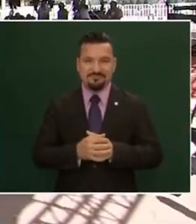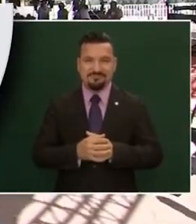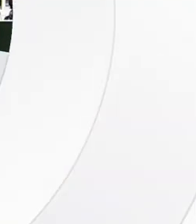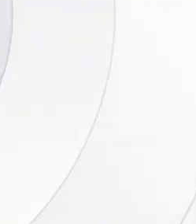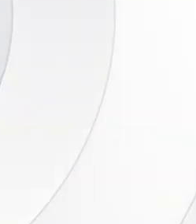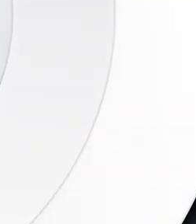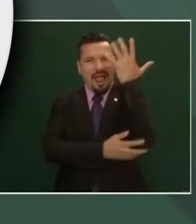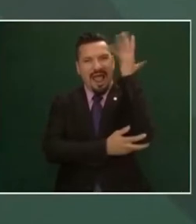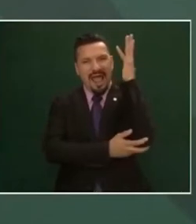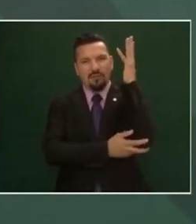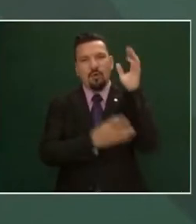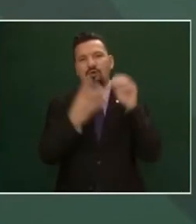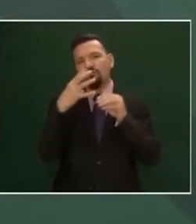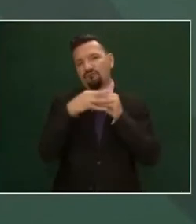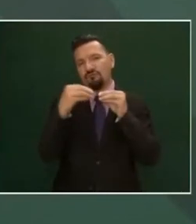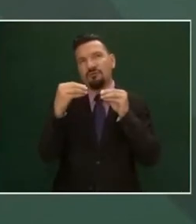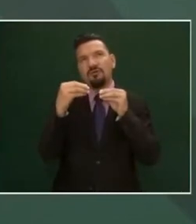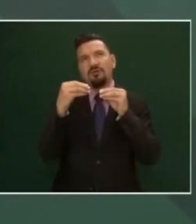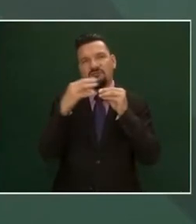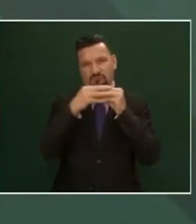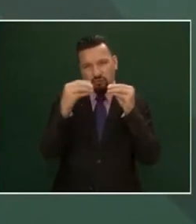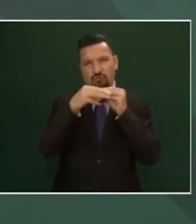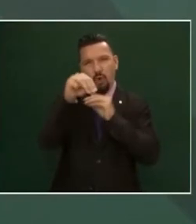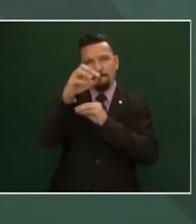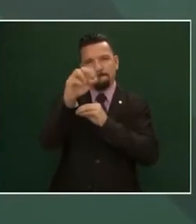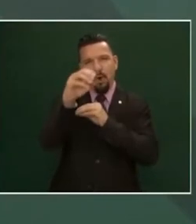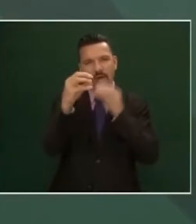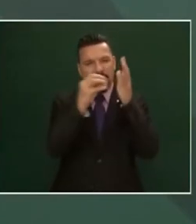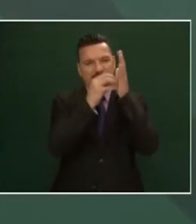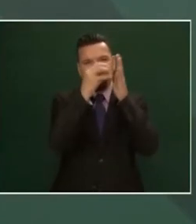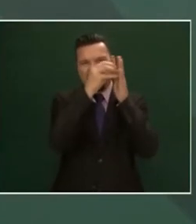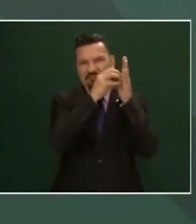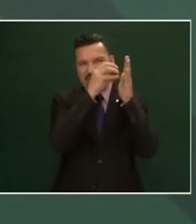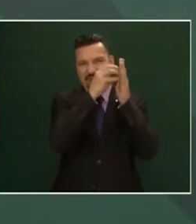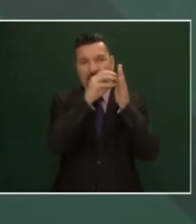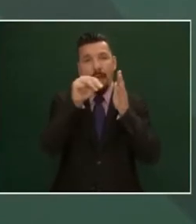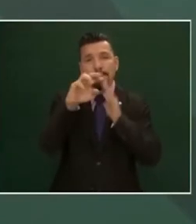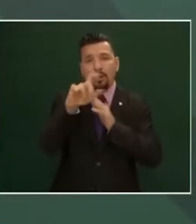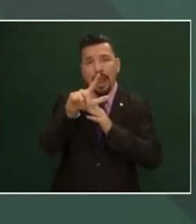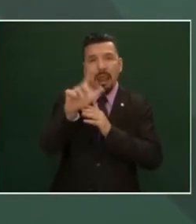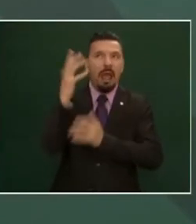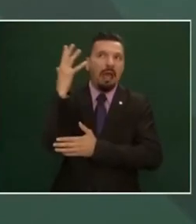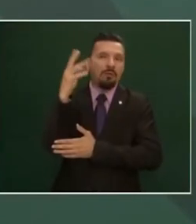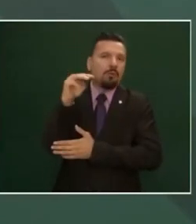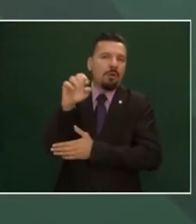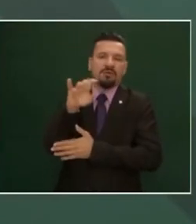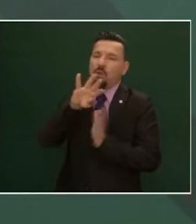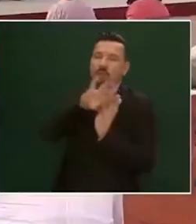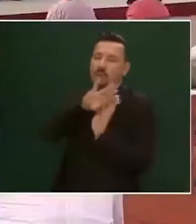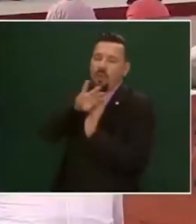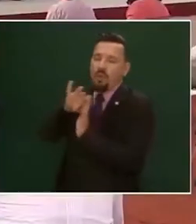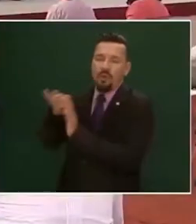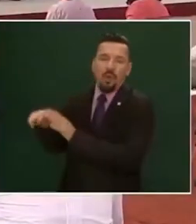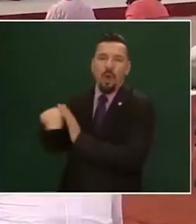así están es algo que tiene que ver con principios con ideales si una